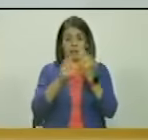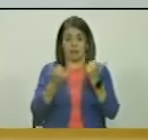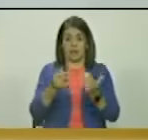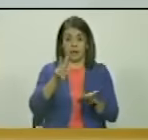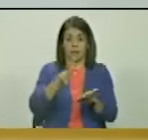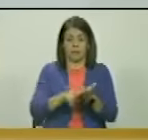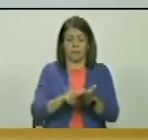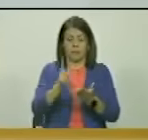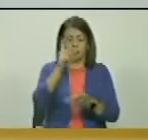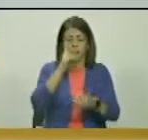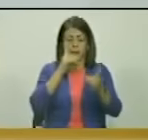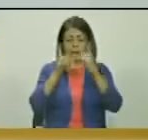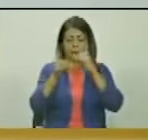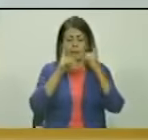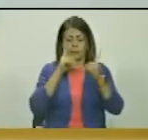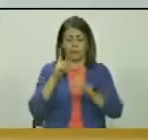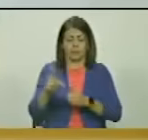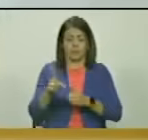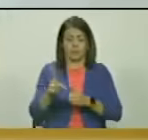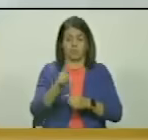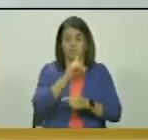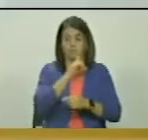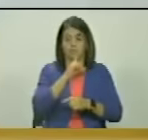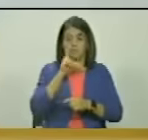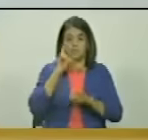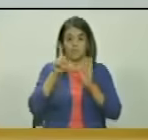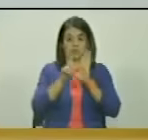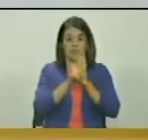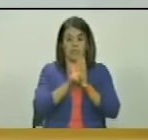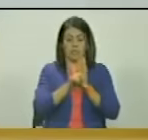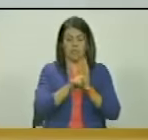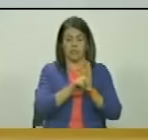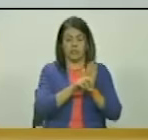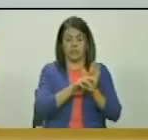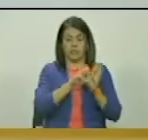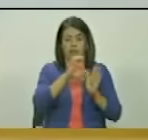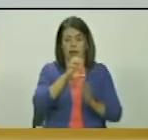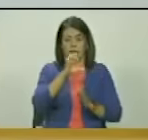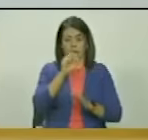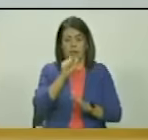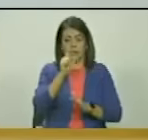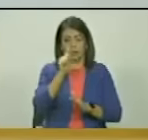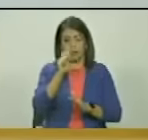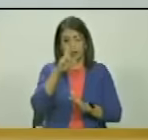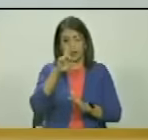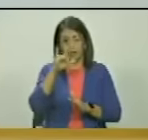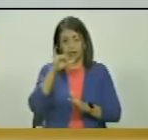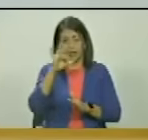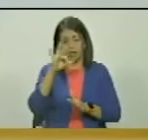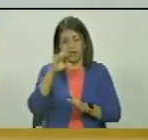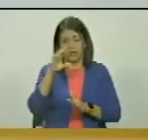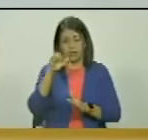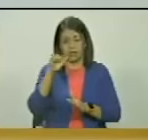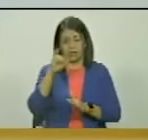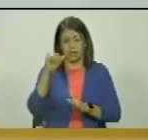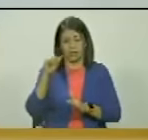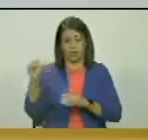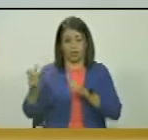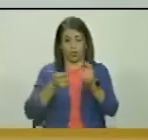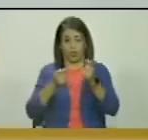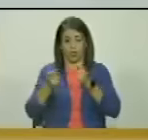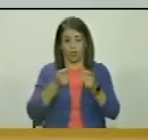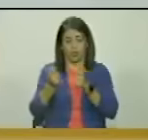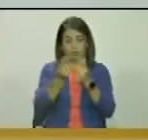aprobada en primera discusión y denominada Ley de Fiscalización, Regularización, Actuación